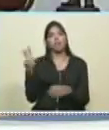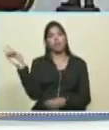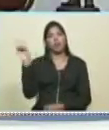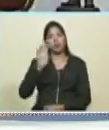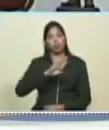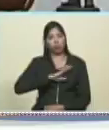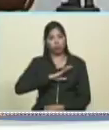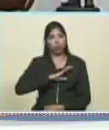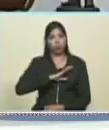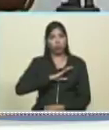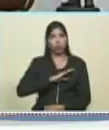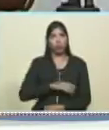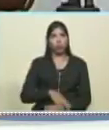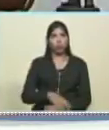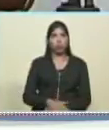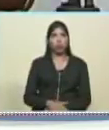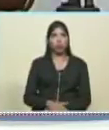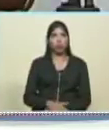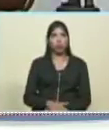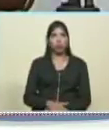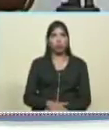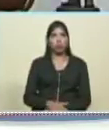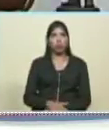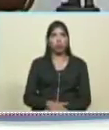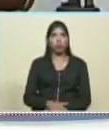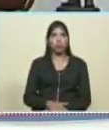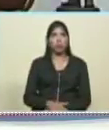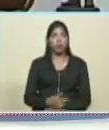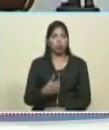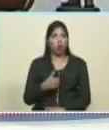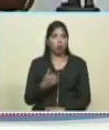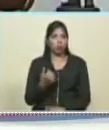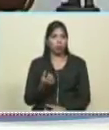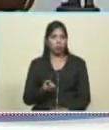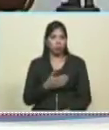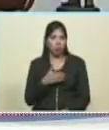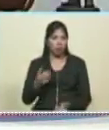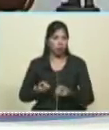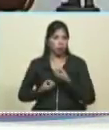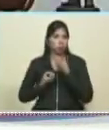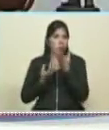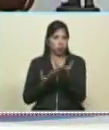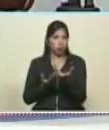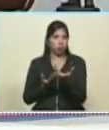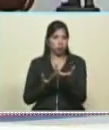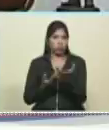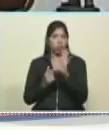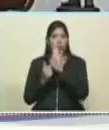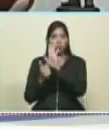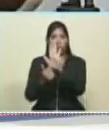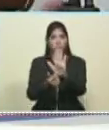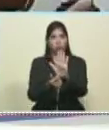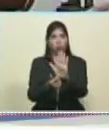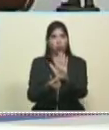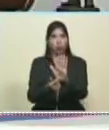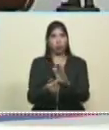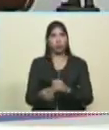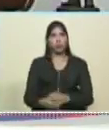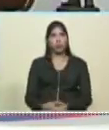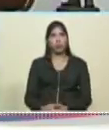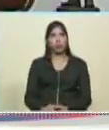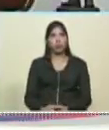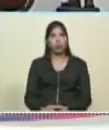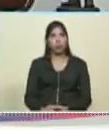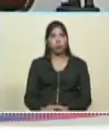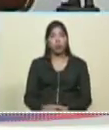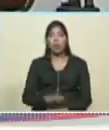del mundo sin imperios que ha surgido quería hacer este balance bueno preciso ministro de la presidencia ha